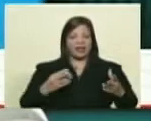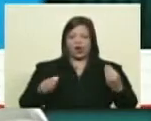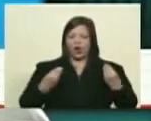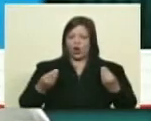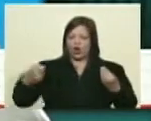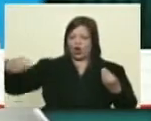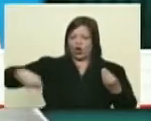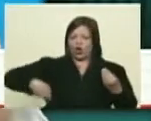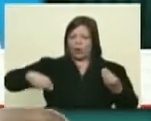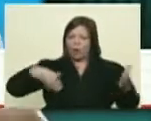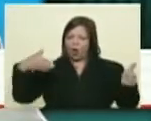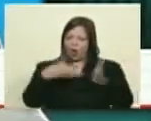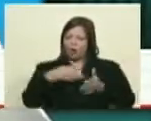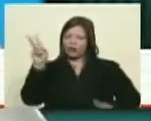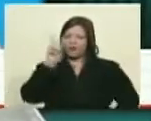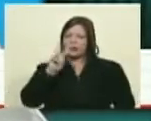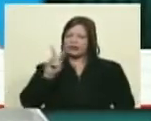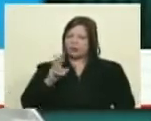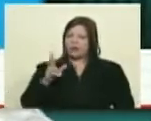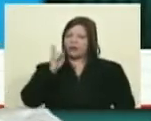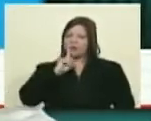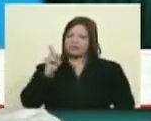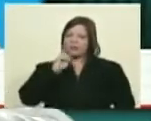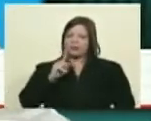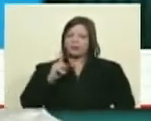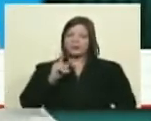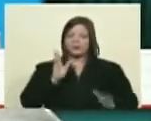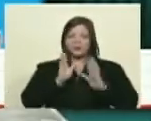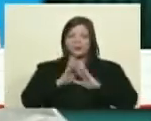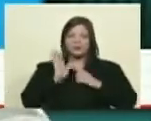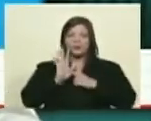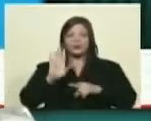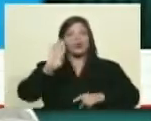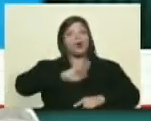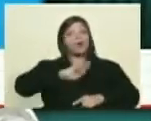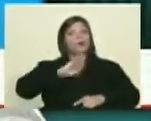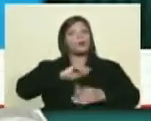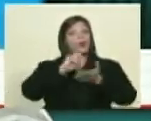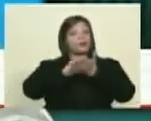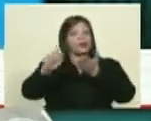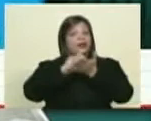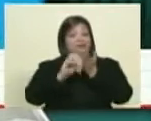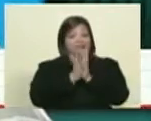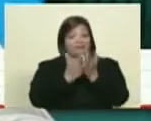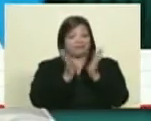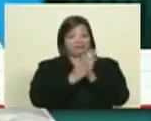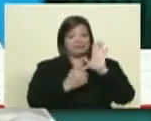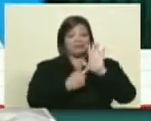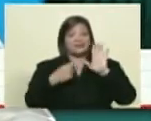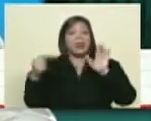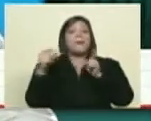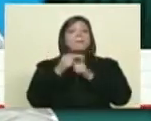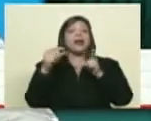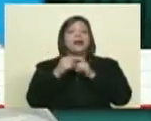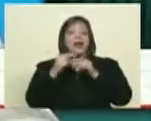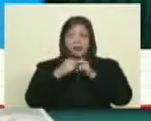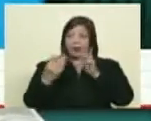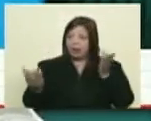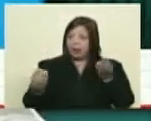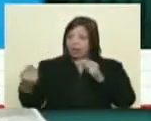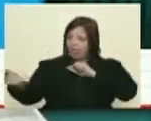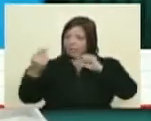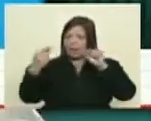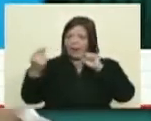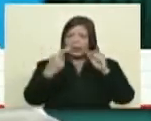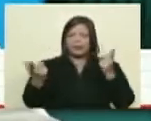manipula en contra de Venezuela más allá de lo que es el análisis a través de sus propias citas y a través de sus propias palabras y esperaba que sí que hubiera un debate